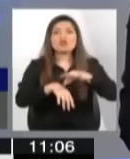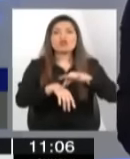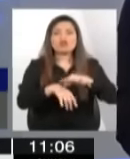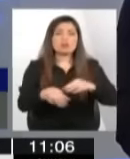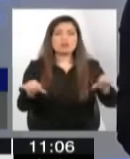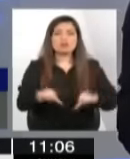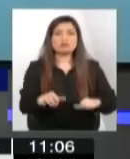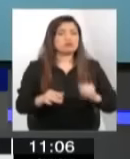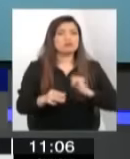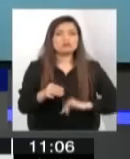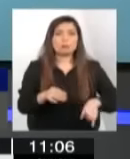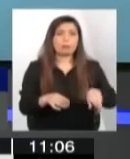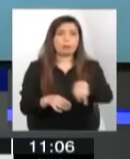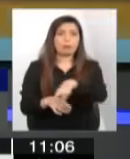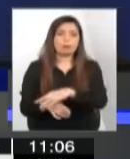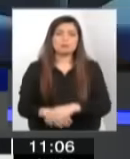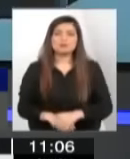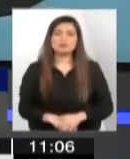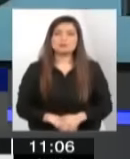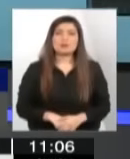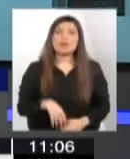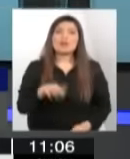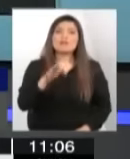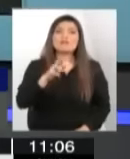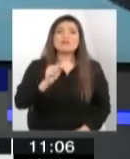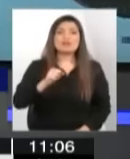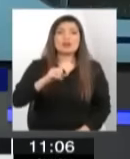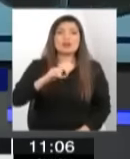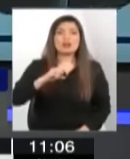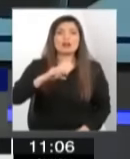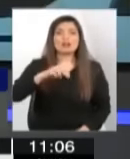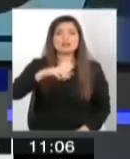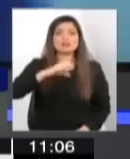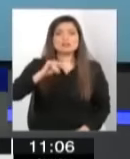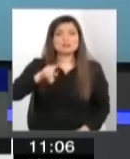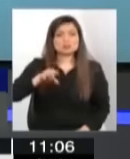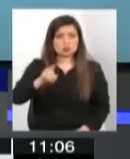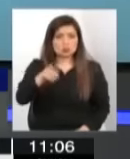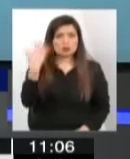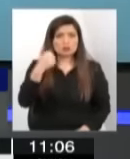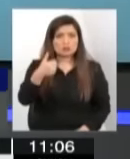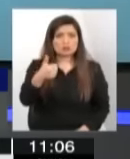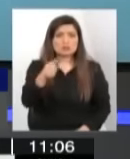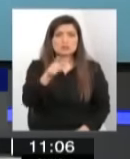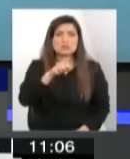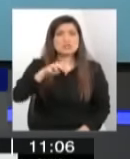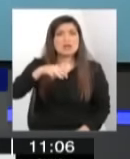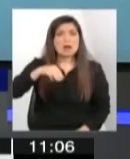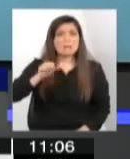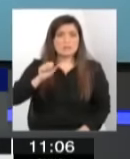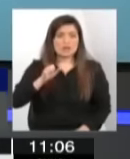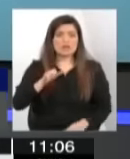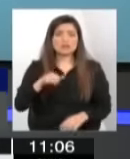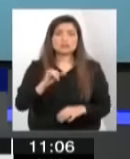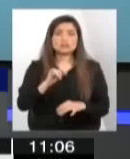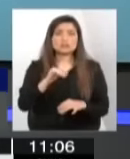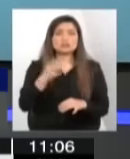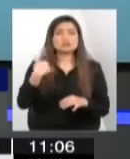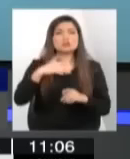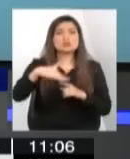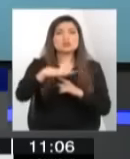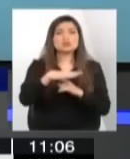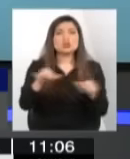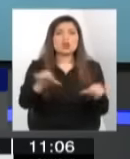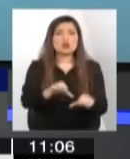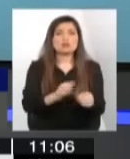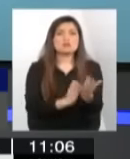Francisco, tú fuiste director del CENAME. Nosotros conversando fuera de cámara describíamos esta situación como una situación crónica que ha existido